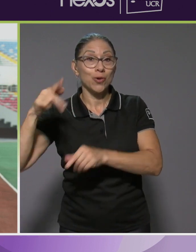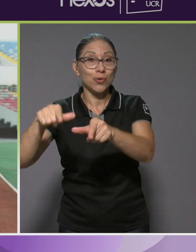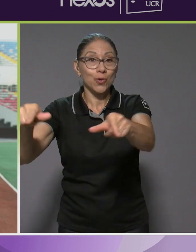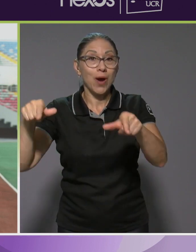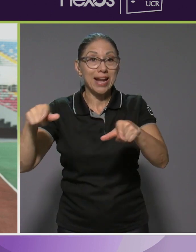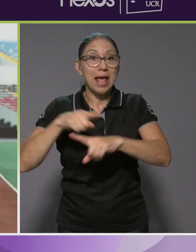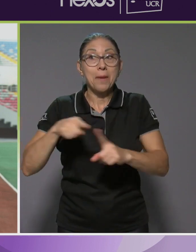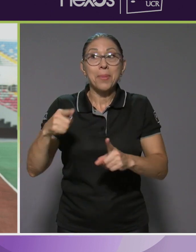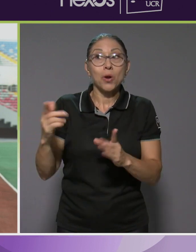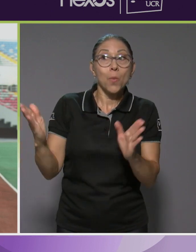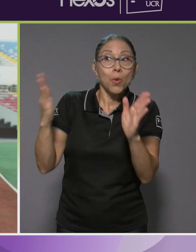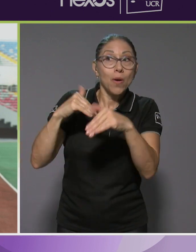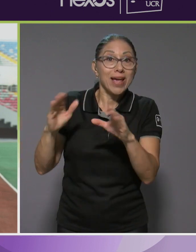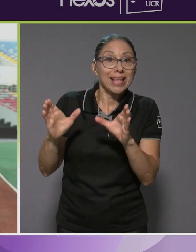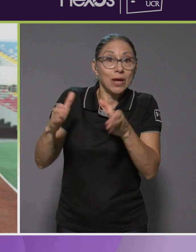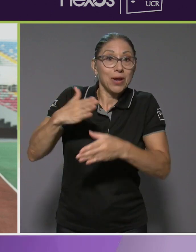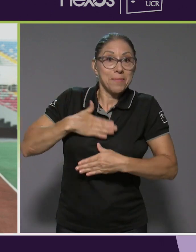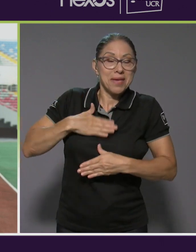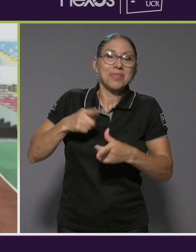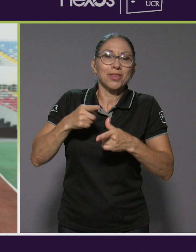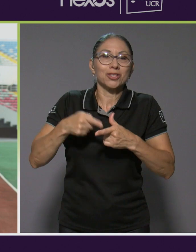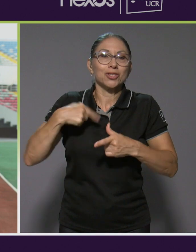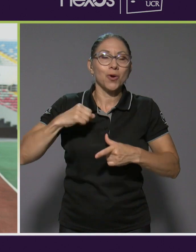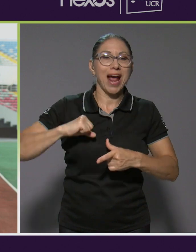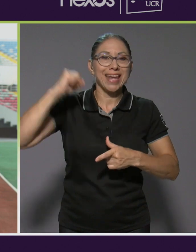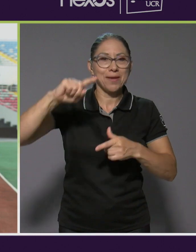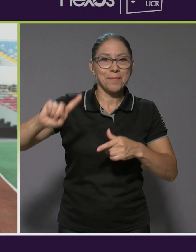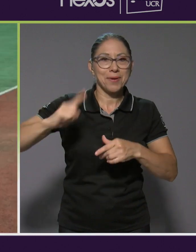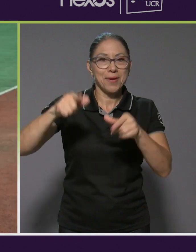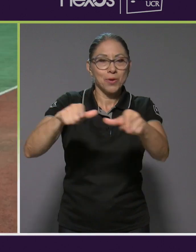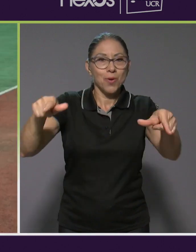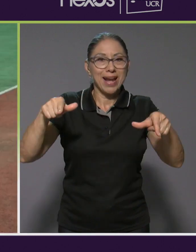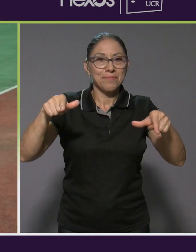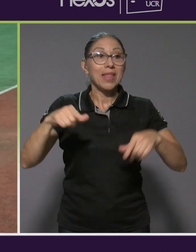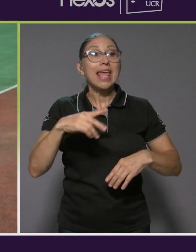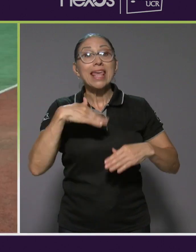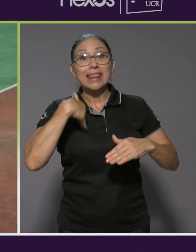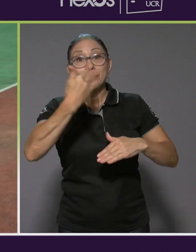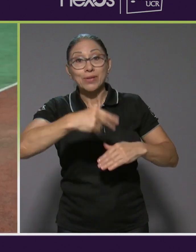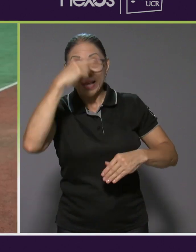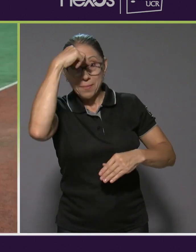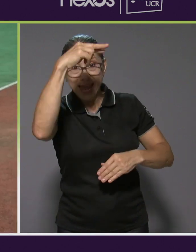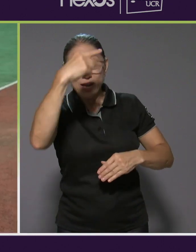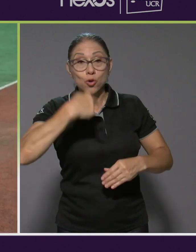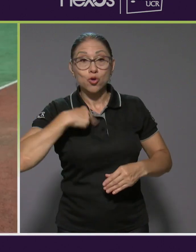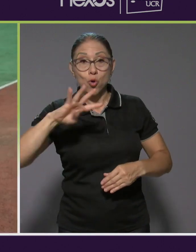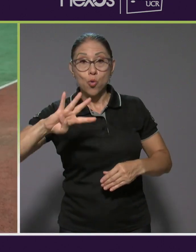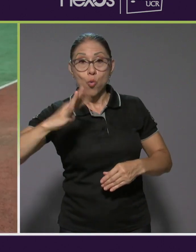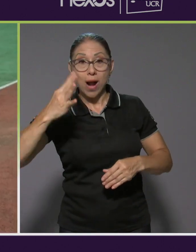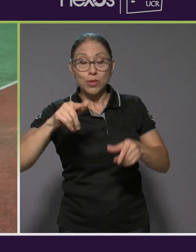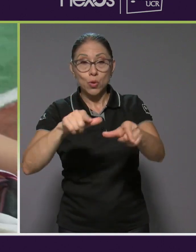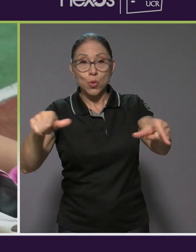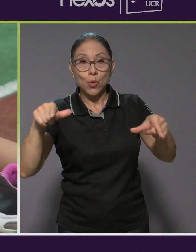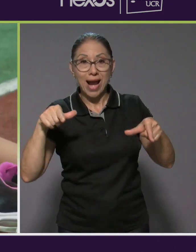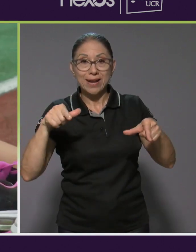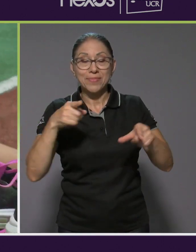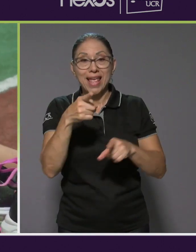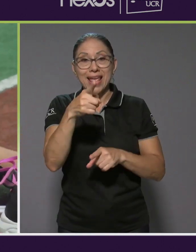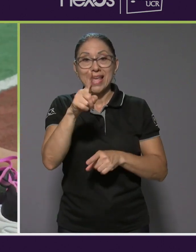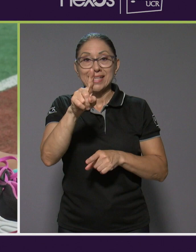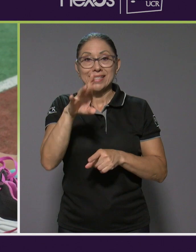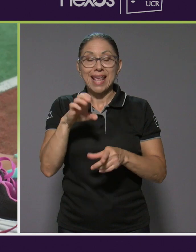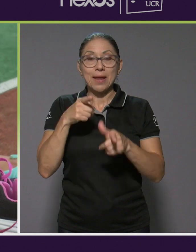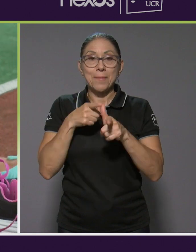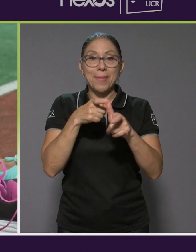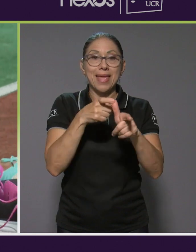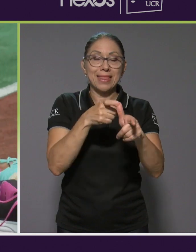me gané la de primer lugar. Y en México quedé de cuarta en los 100 metros y en el